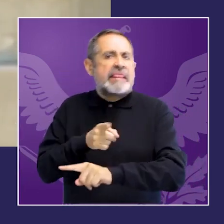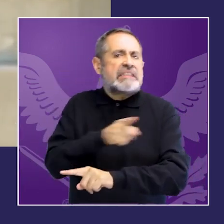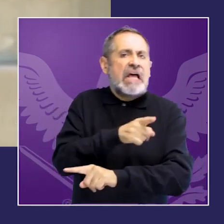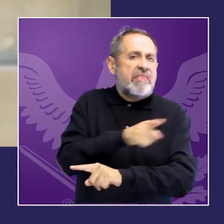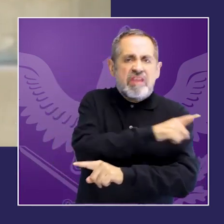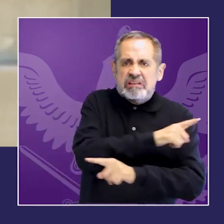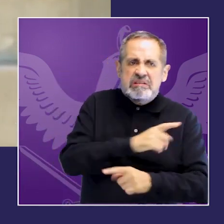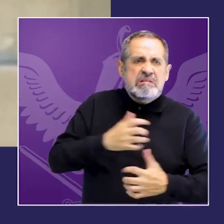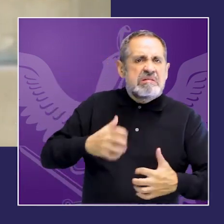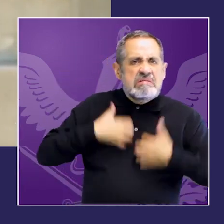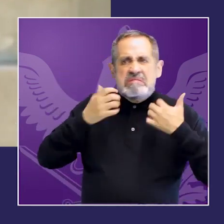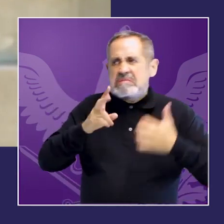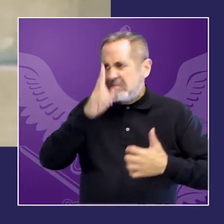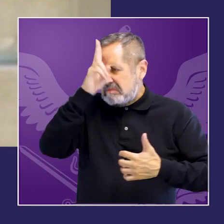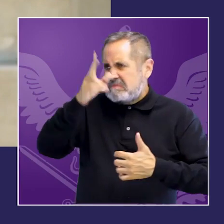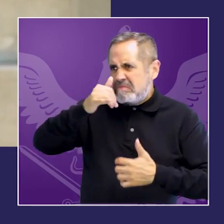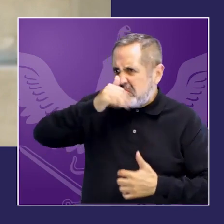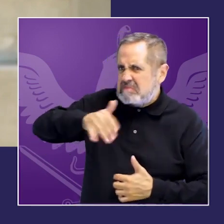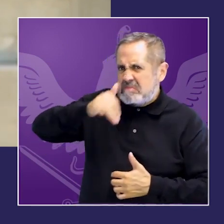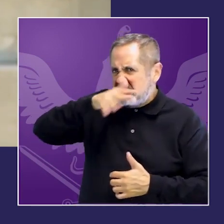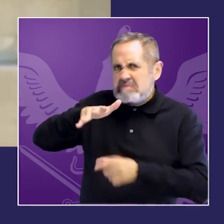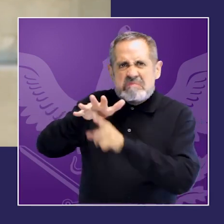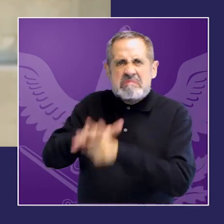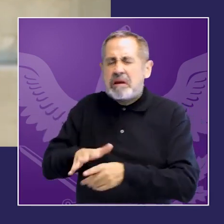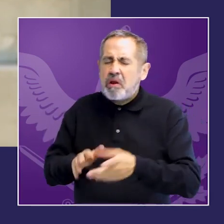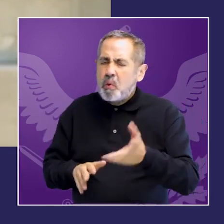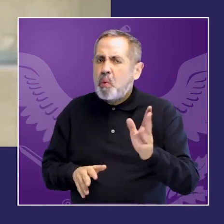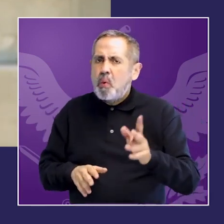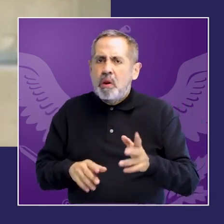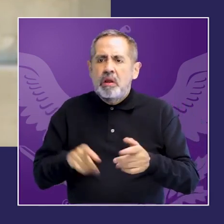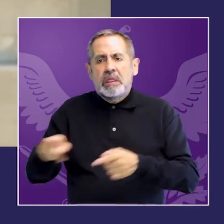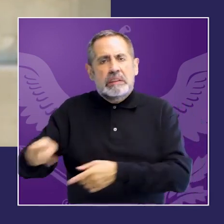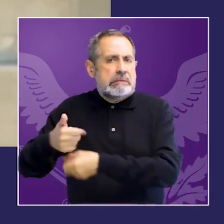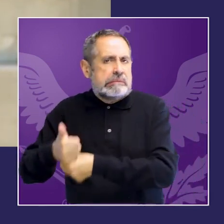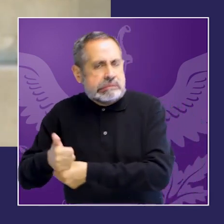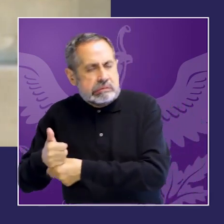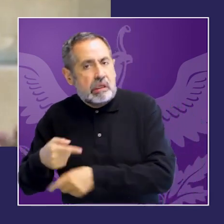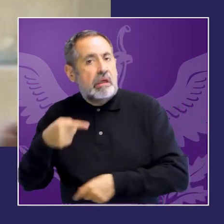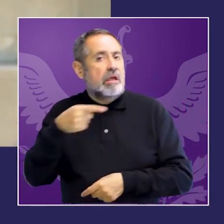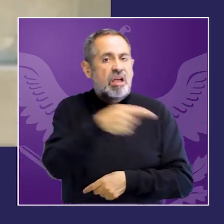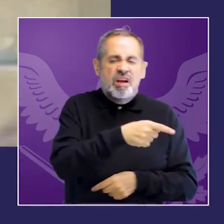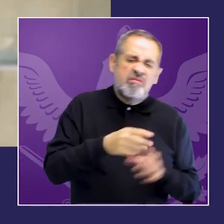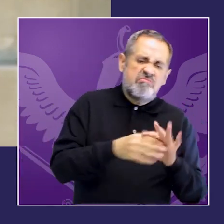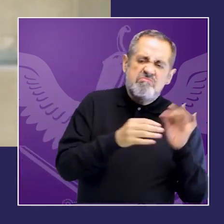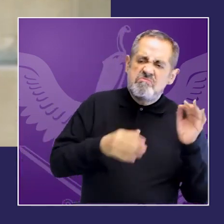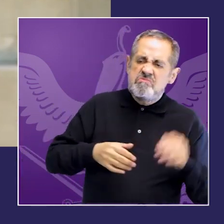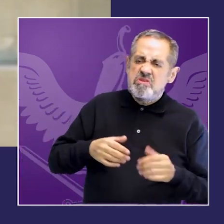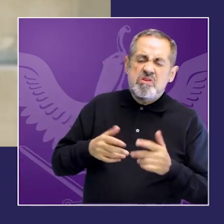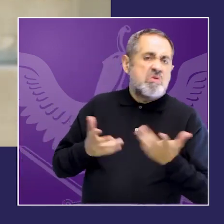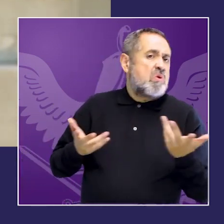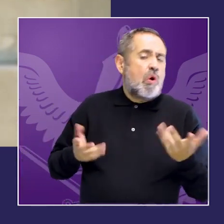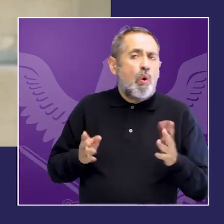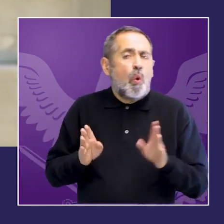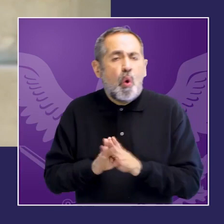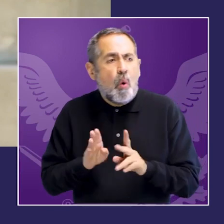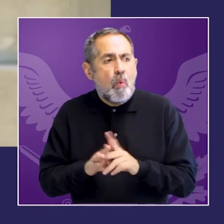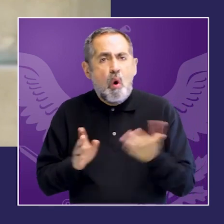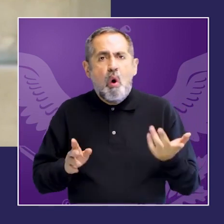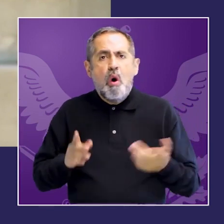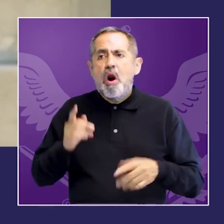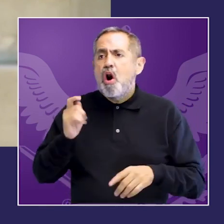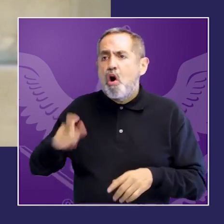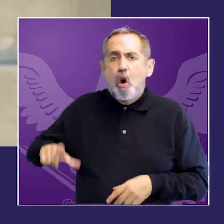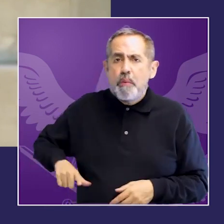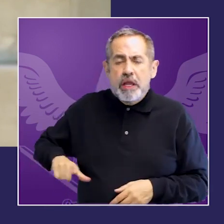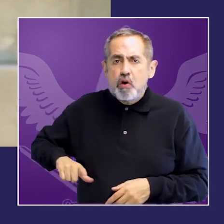femicida con a ver de la víctima por un lado y del femicida en qué momentos el estado pudo